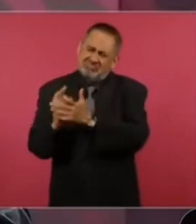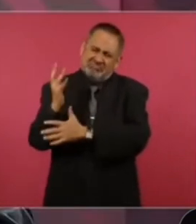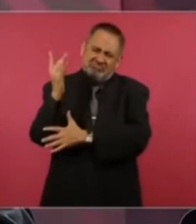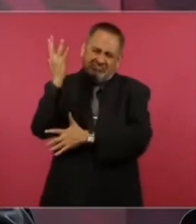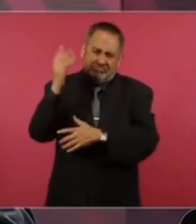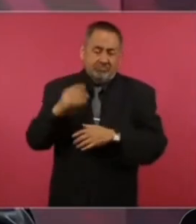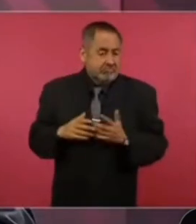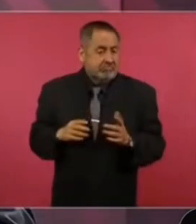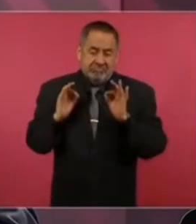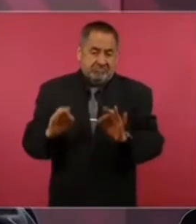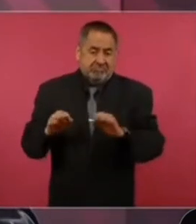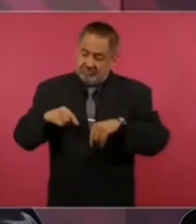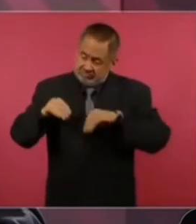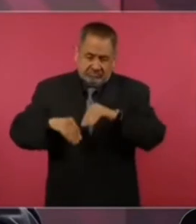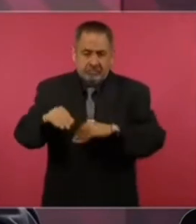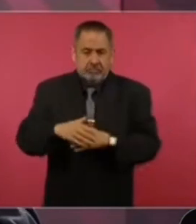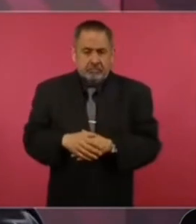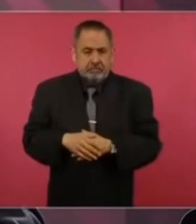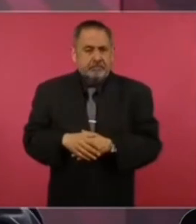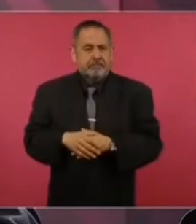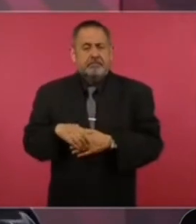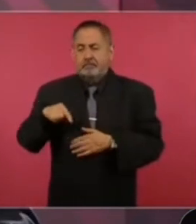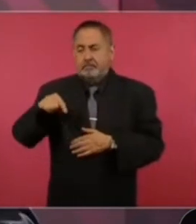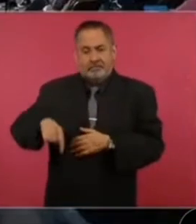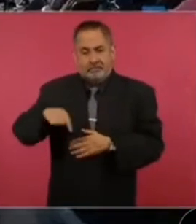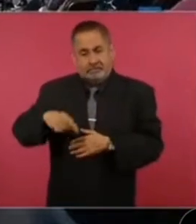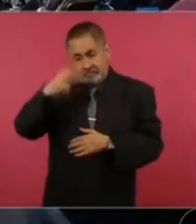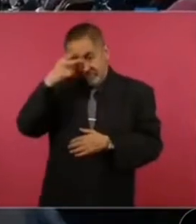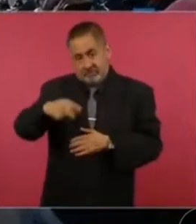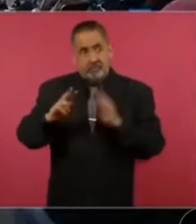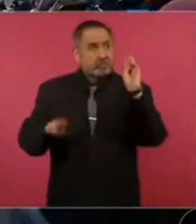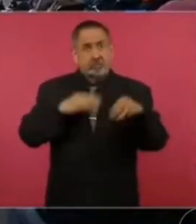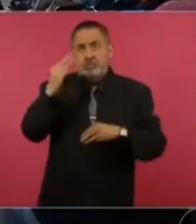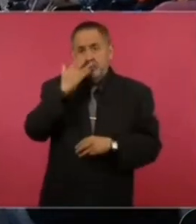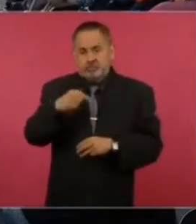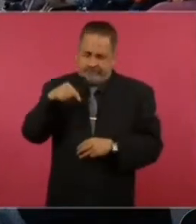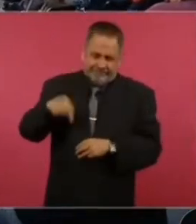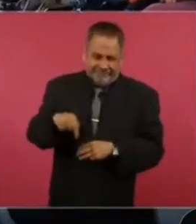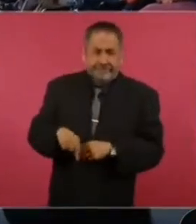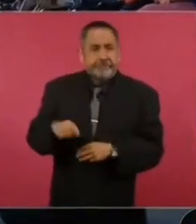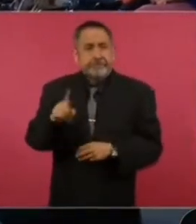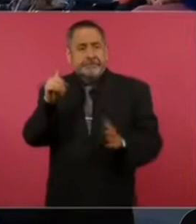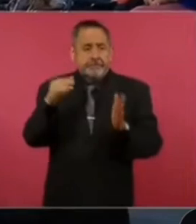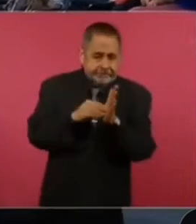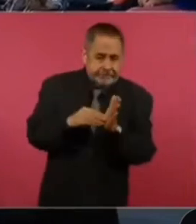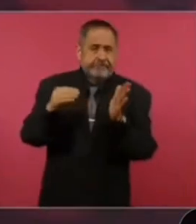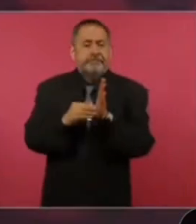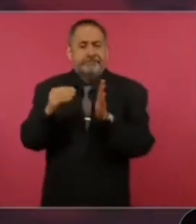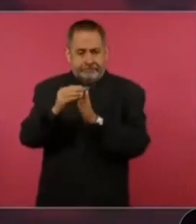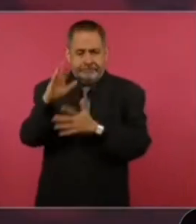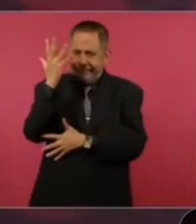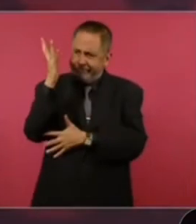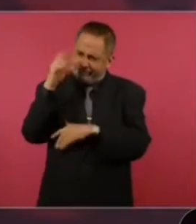reforestación como el Sembrando Vida, son mil millones de árboles.